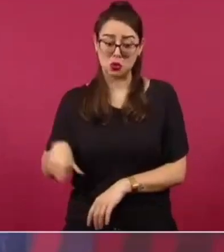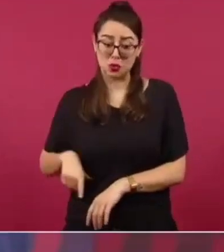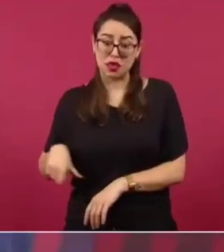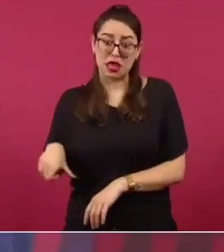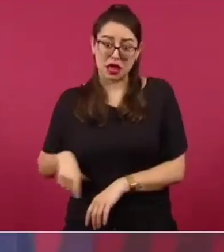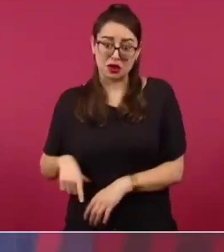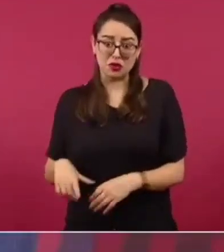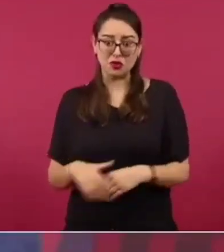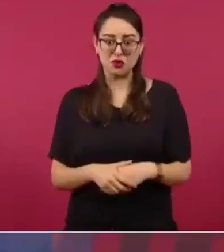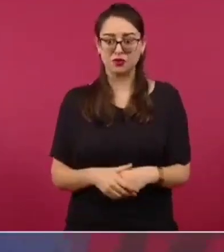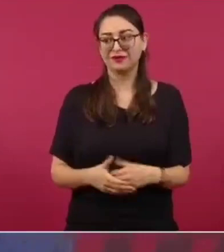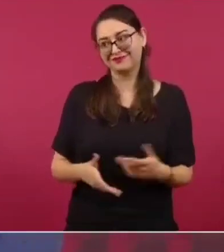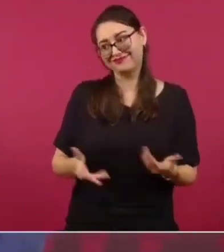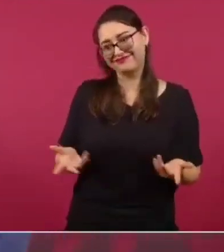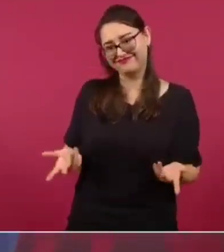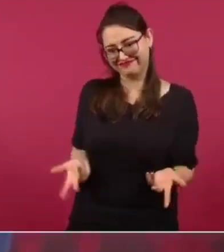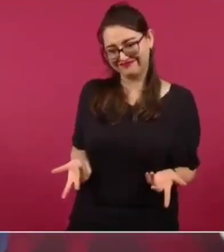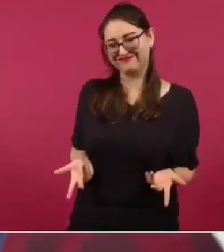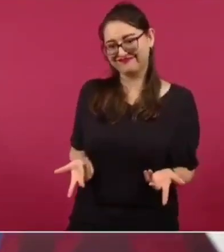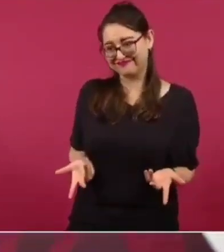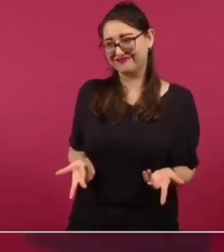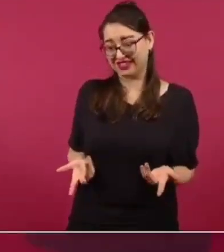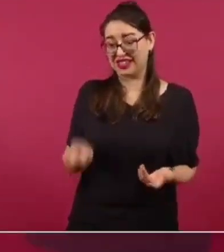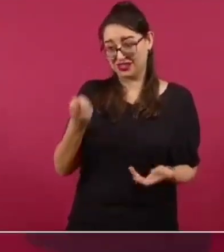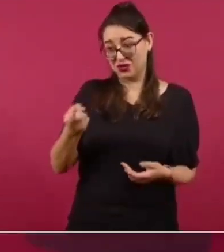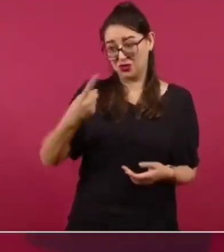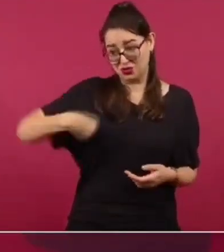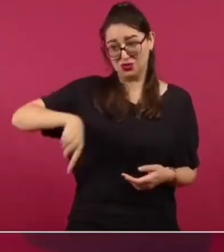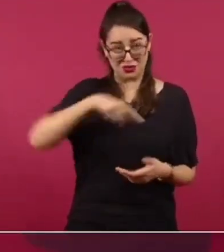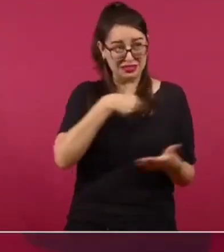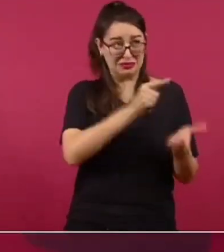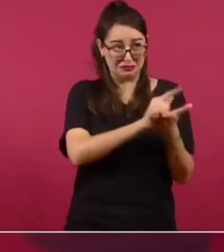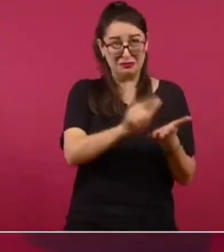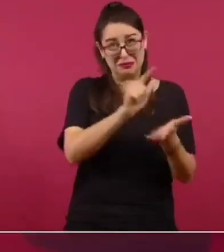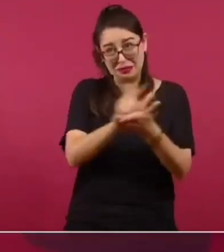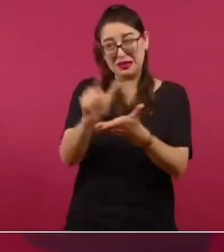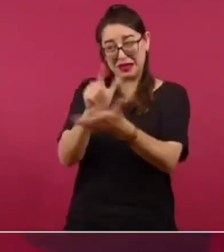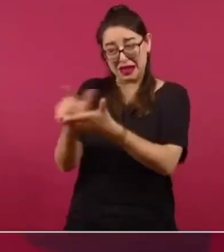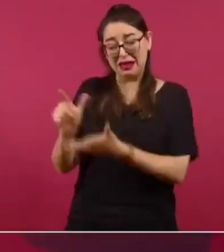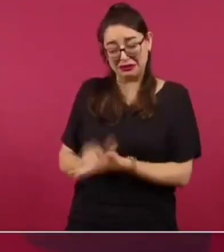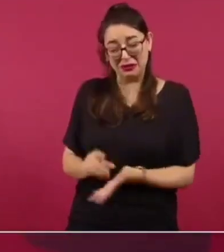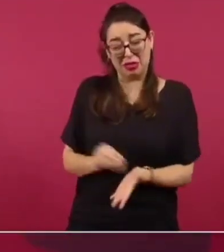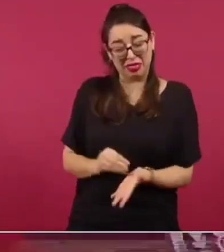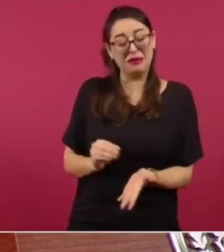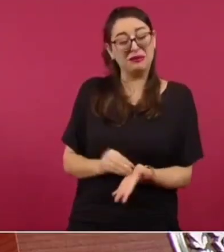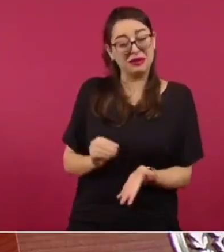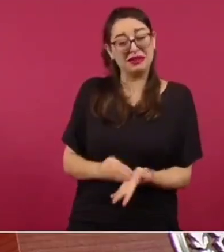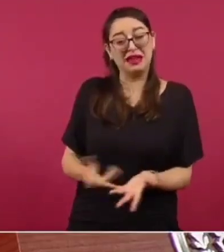No, no, no, si es que nos dejaron un cochinero y lleva tiempo.